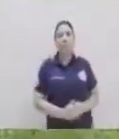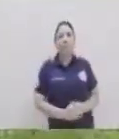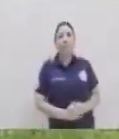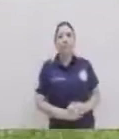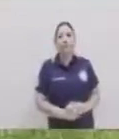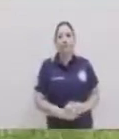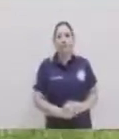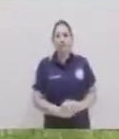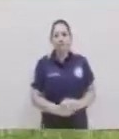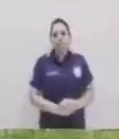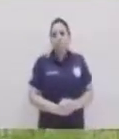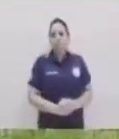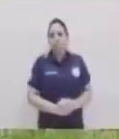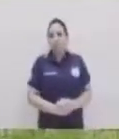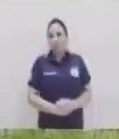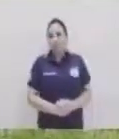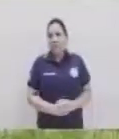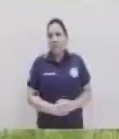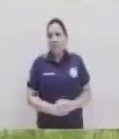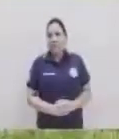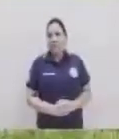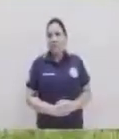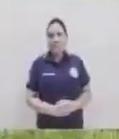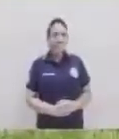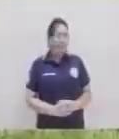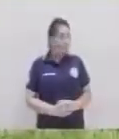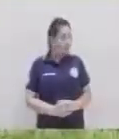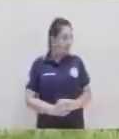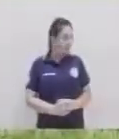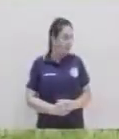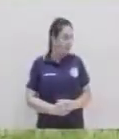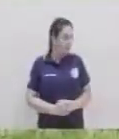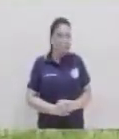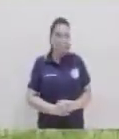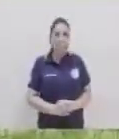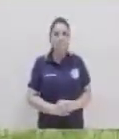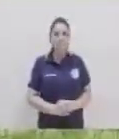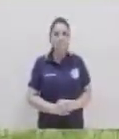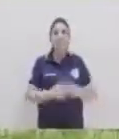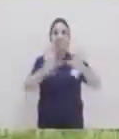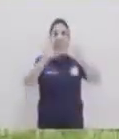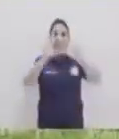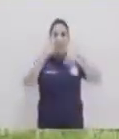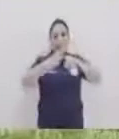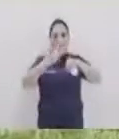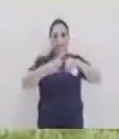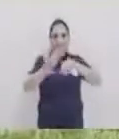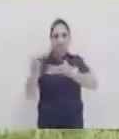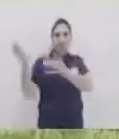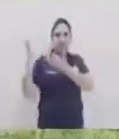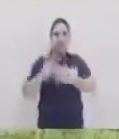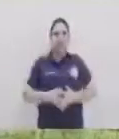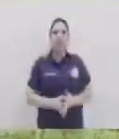mayor esfuerzo en este ejercicio listos 1 2 3 4